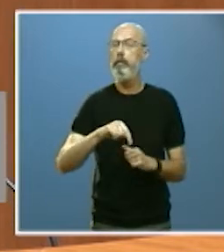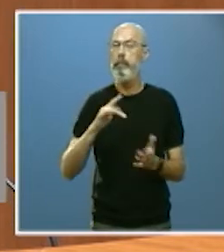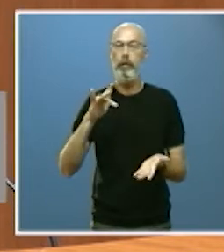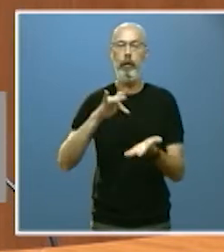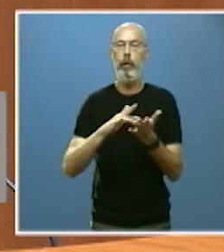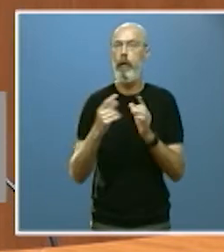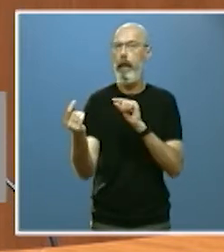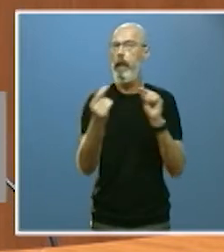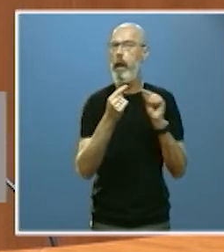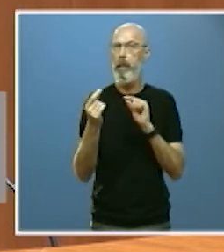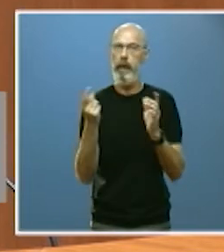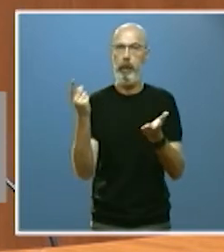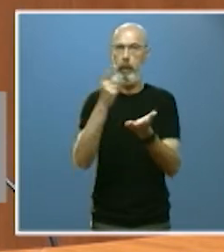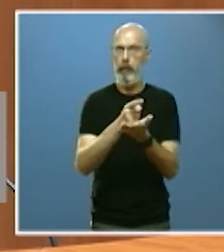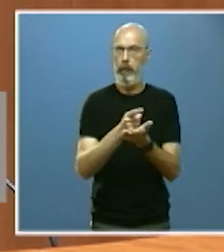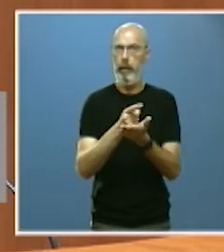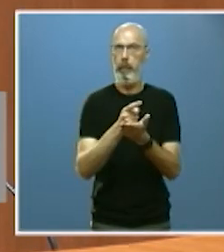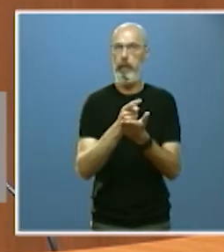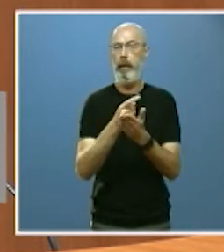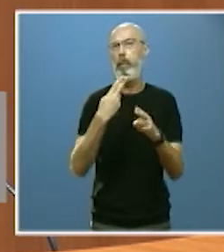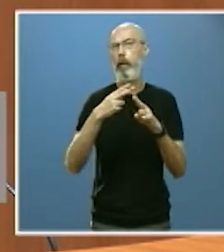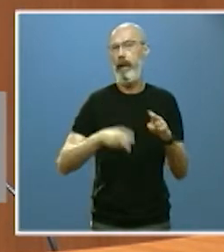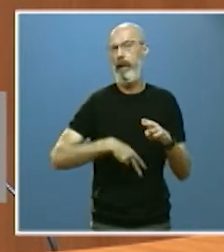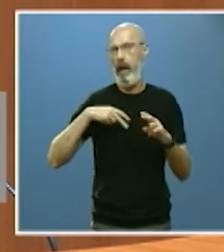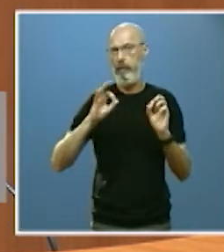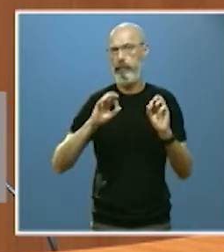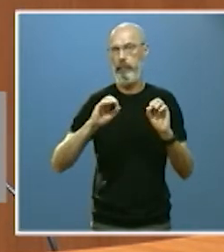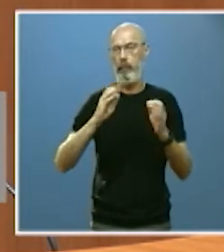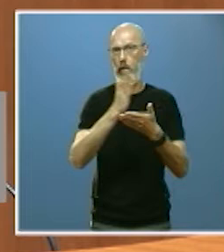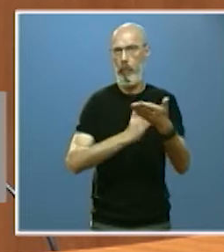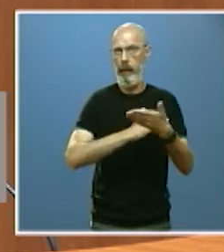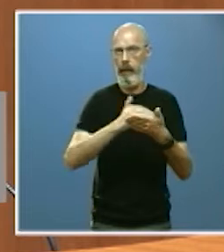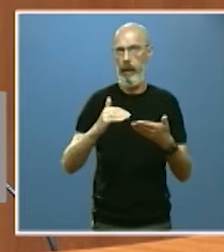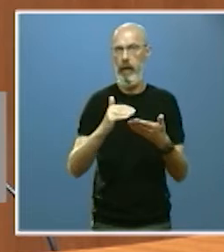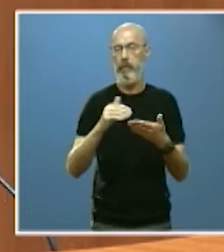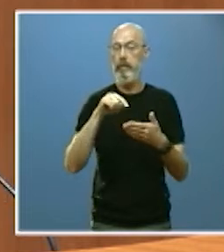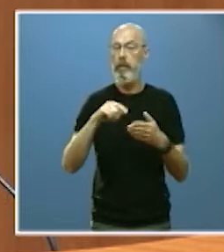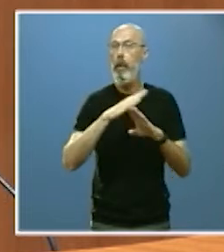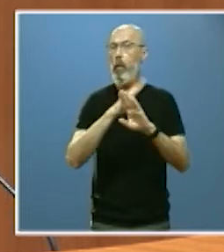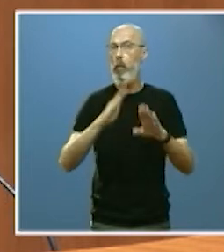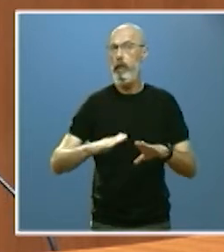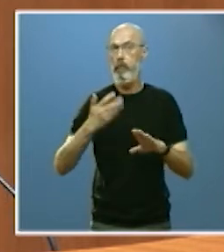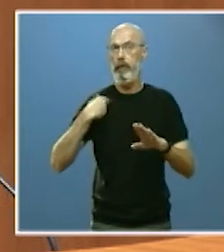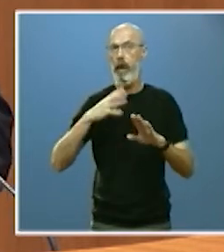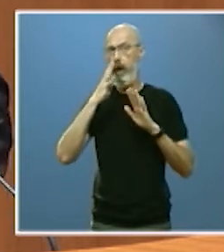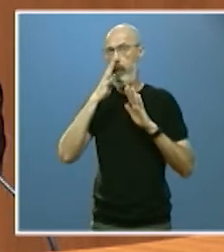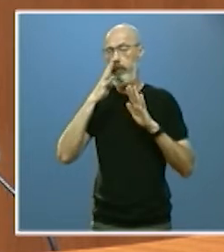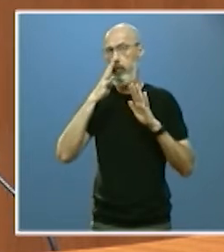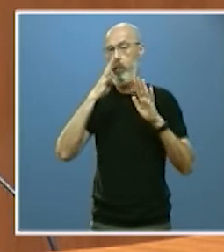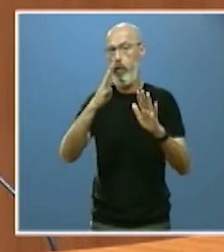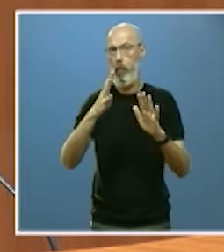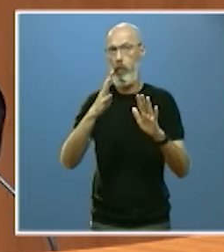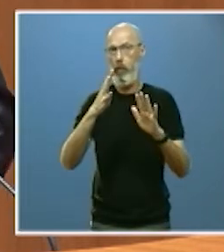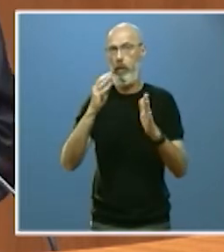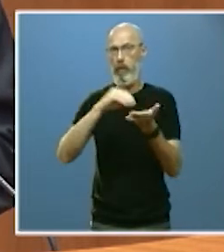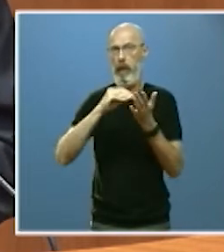de política general de la comunidad. Será el último de esta novena legislatura y, por ello,